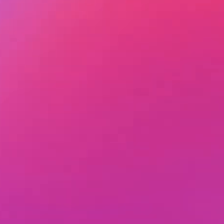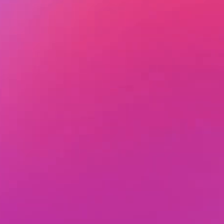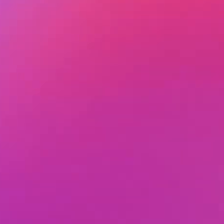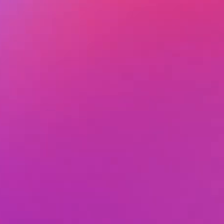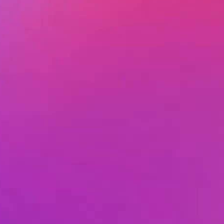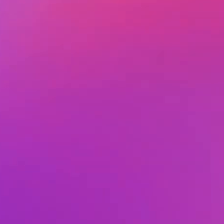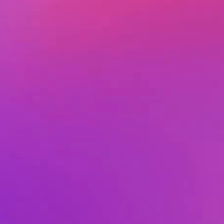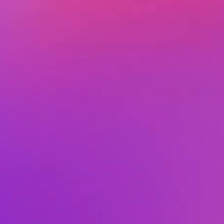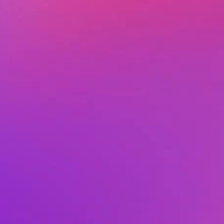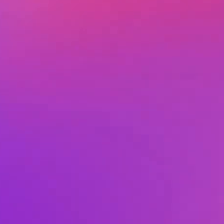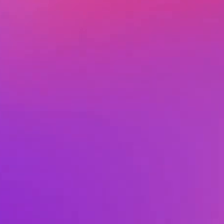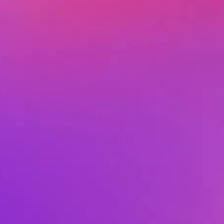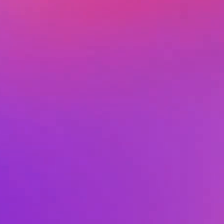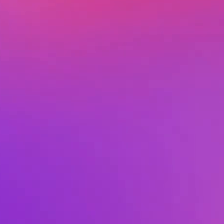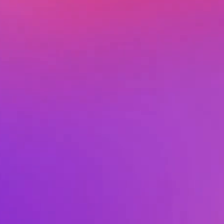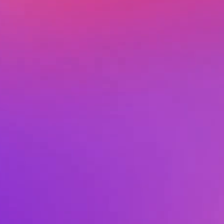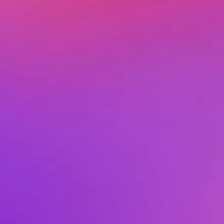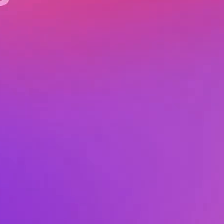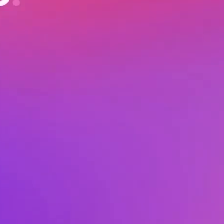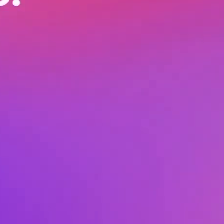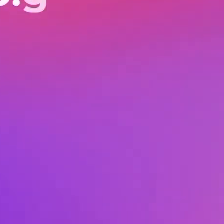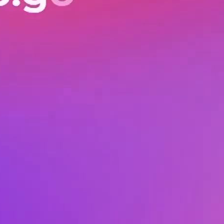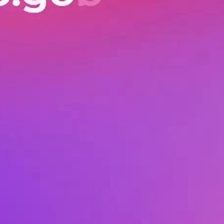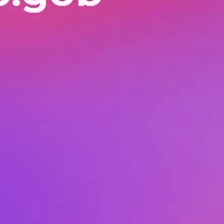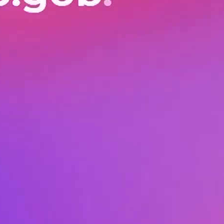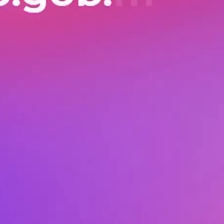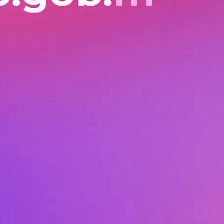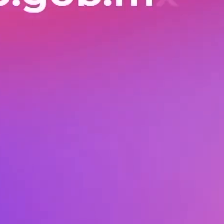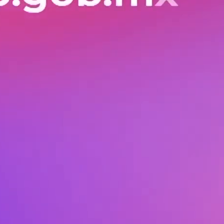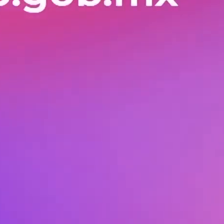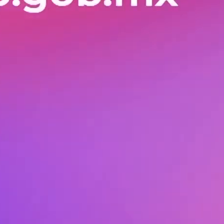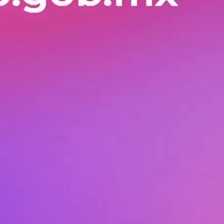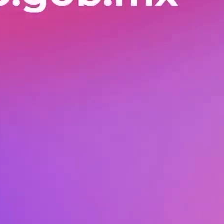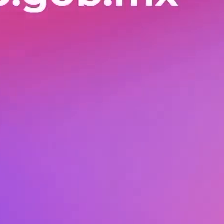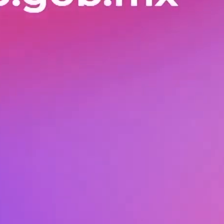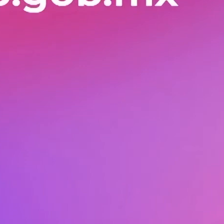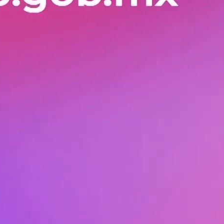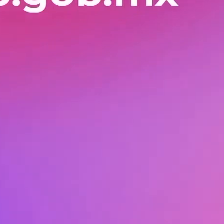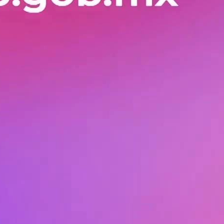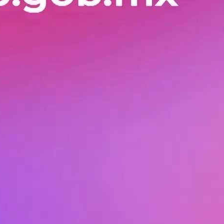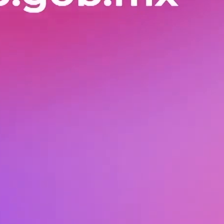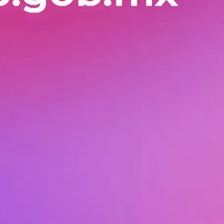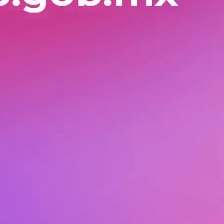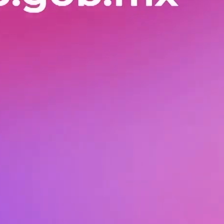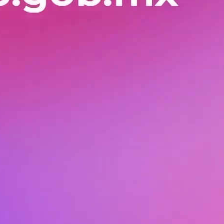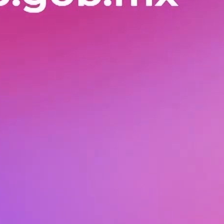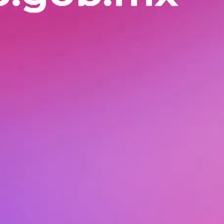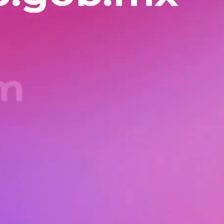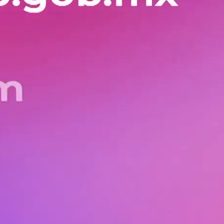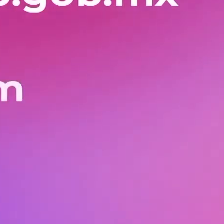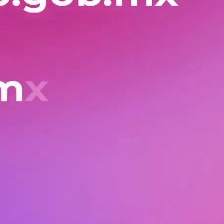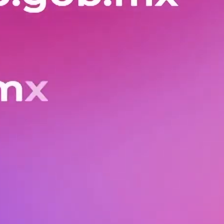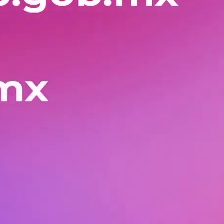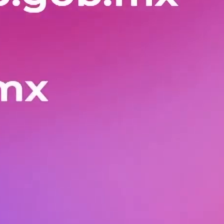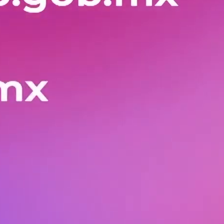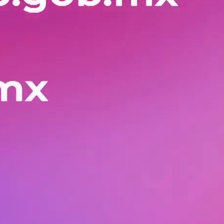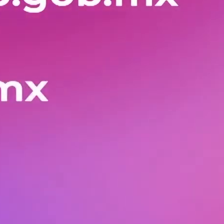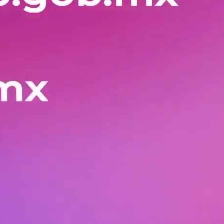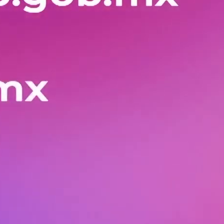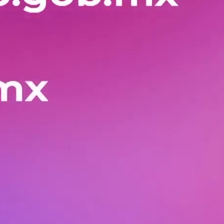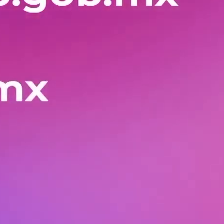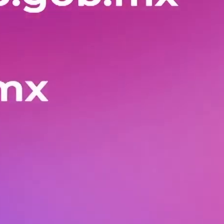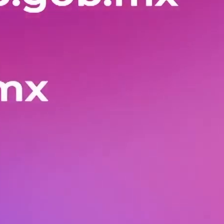plataformas nuevaescuelamexicana.cep.gov.mx y tripulantes.cep.gov